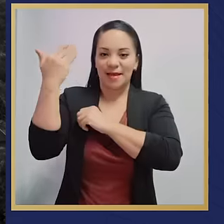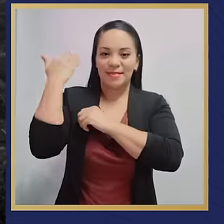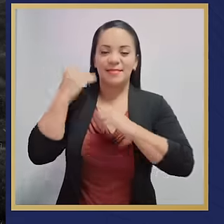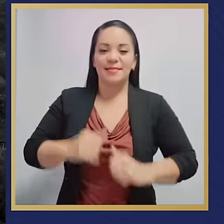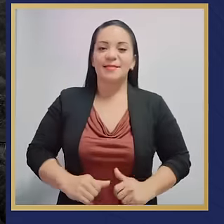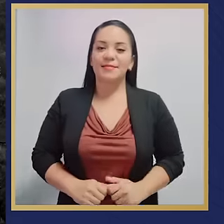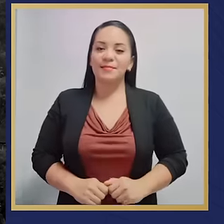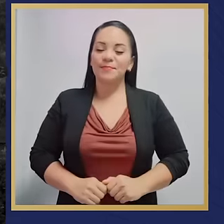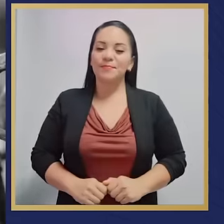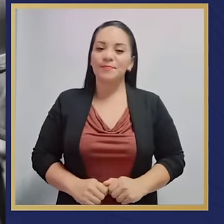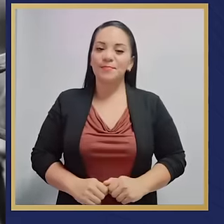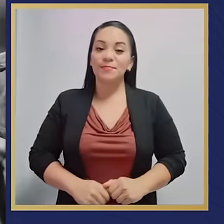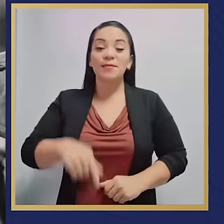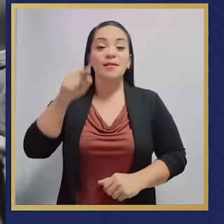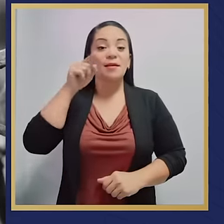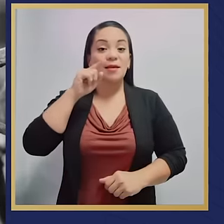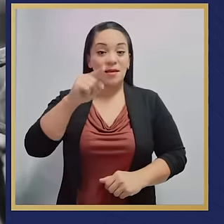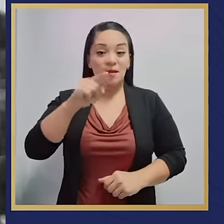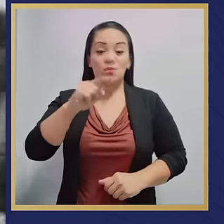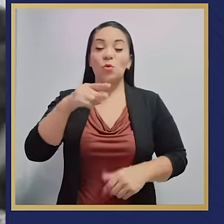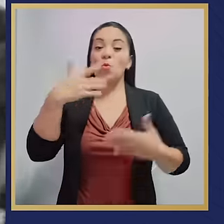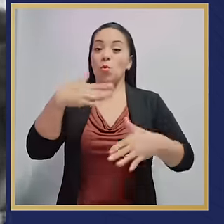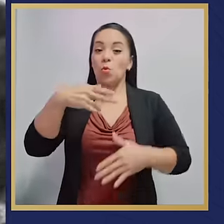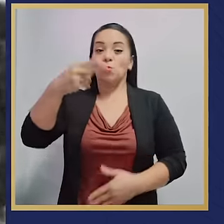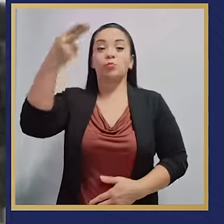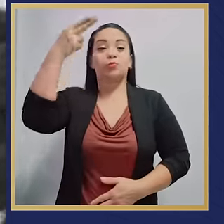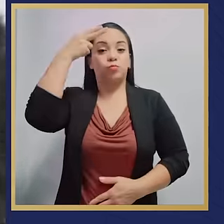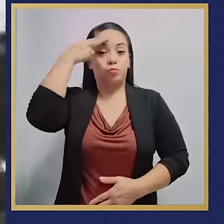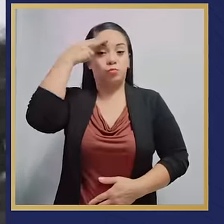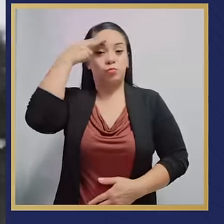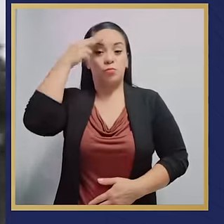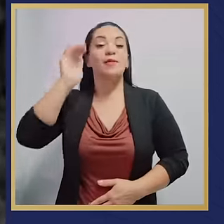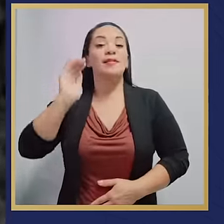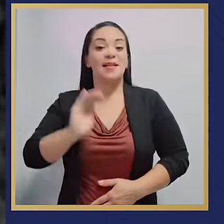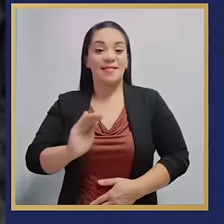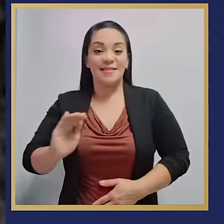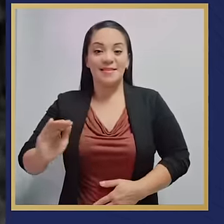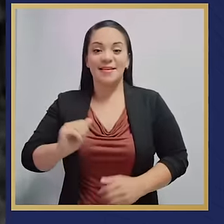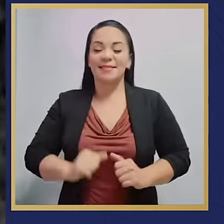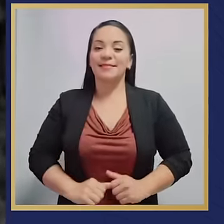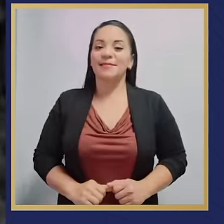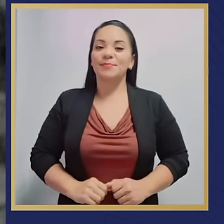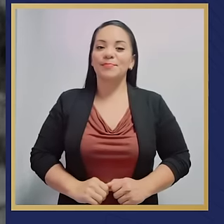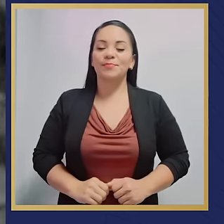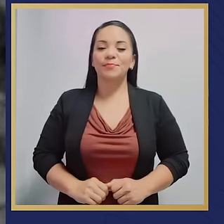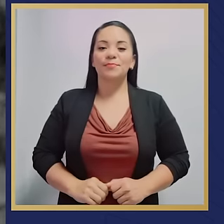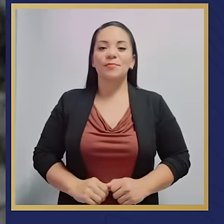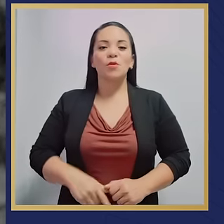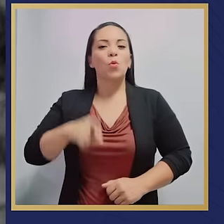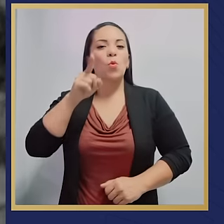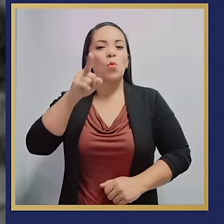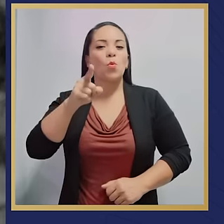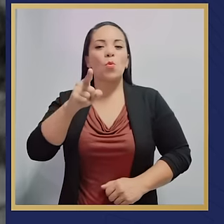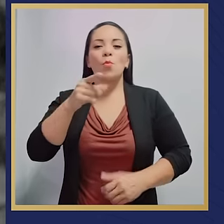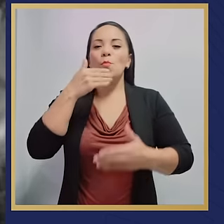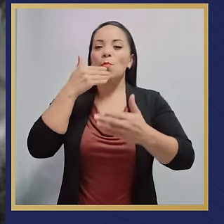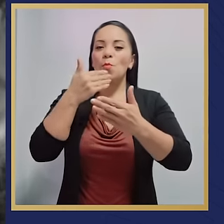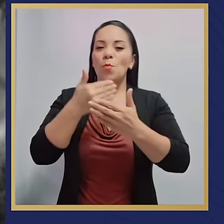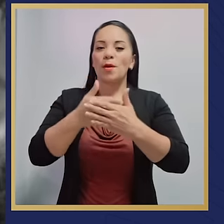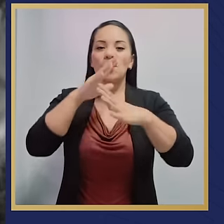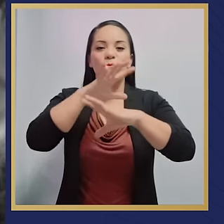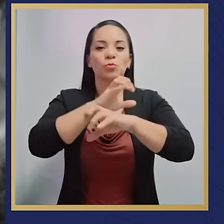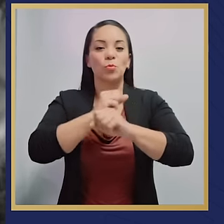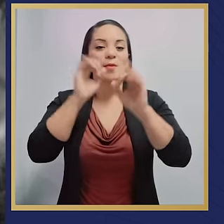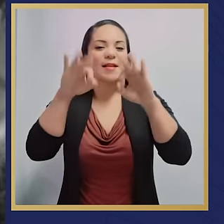marcó para siempre nuestra niñez. Una de las buenas noticias que las familias nos encantaba compartir